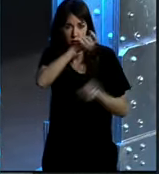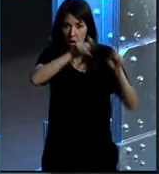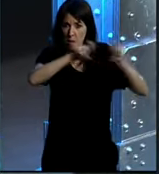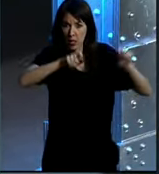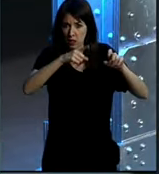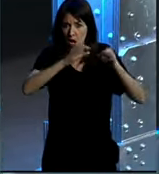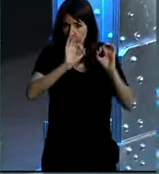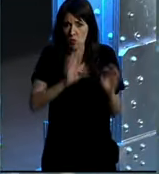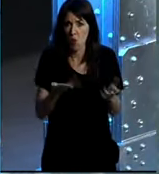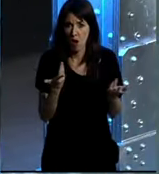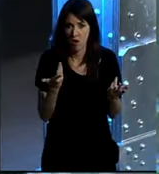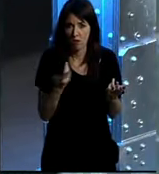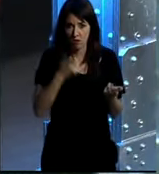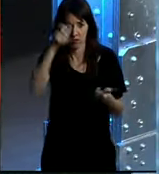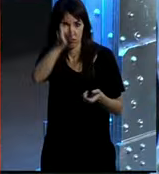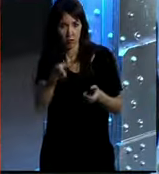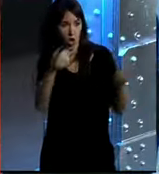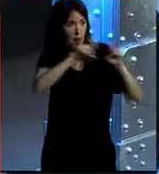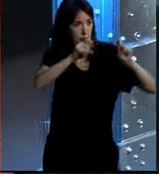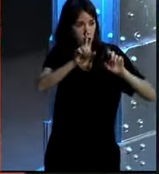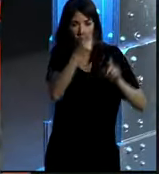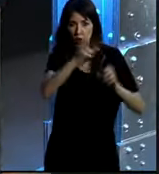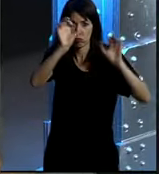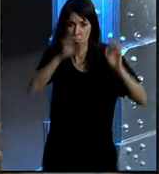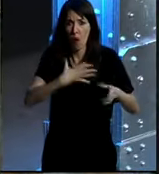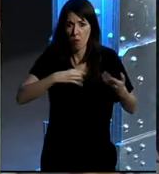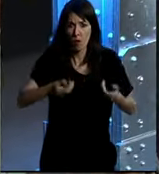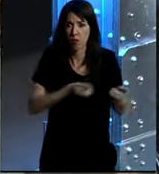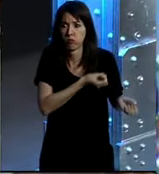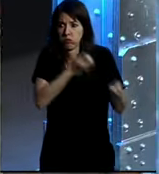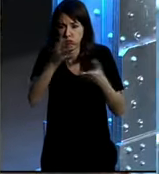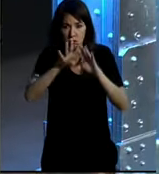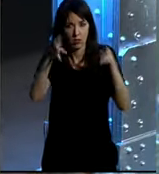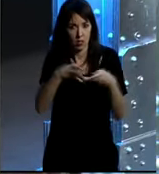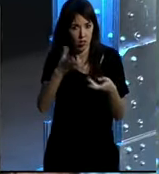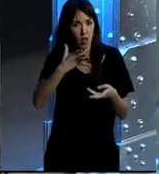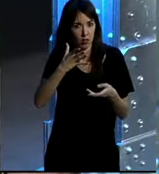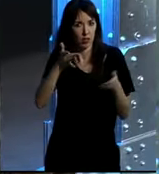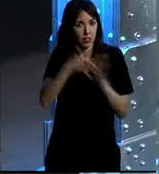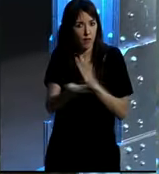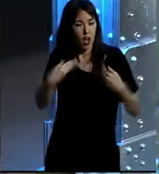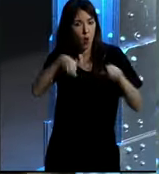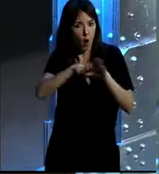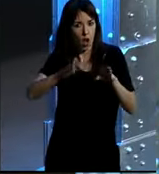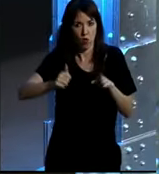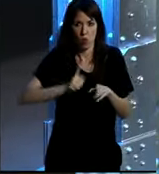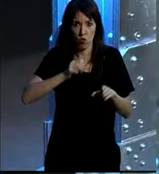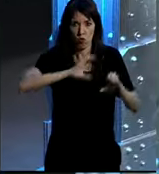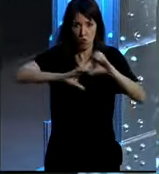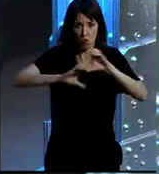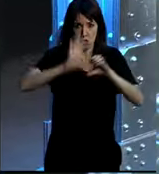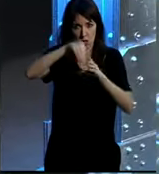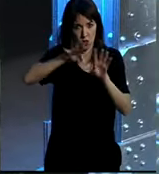una empresa. Es decir, se han igualado las capacidades en cuanto a posibilidades de comunicación que tiene la empresa y que tenemos los